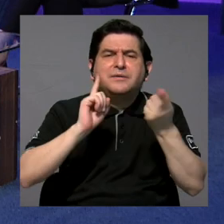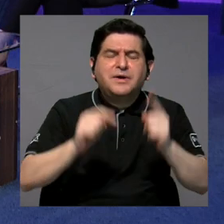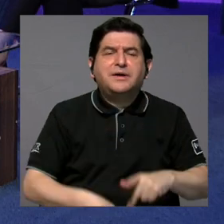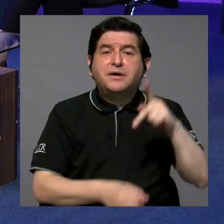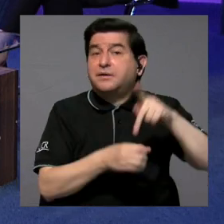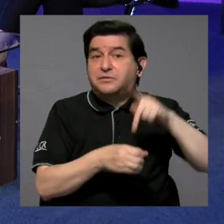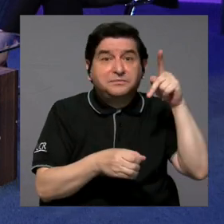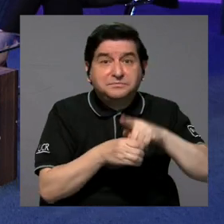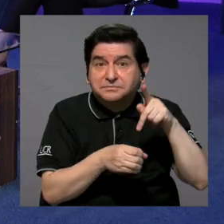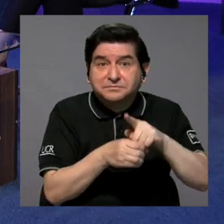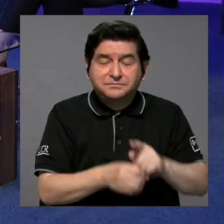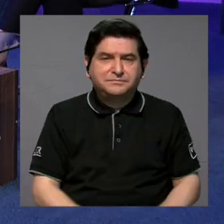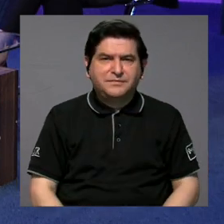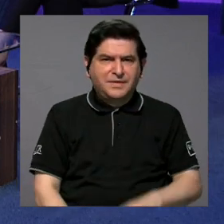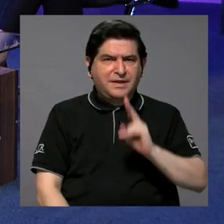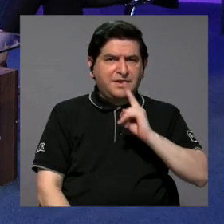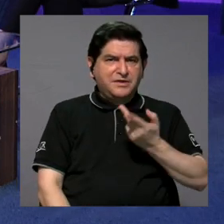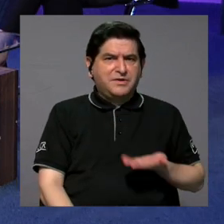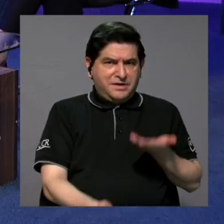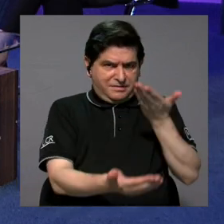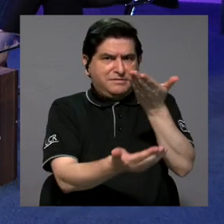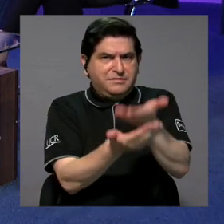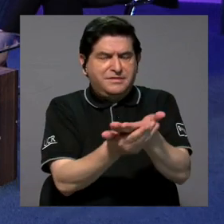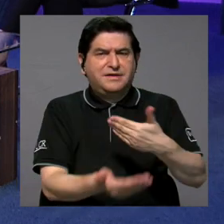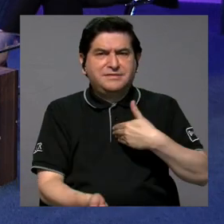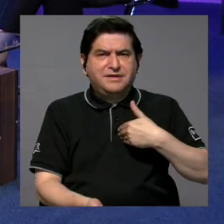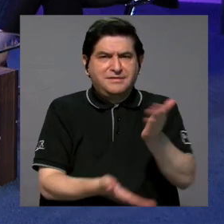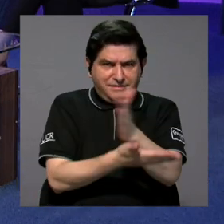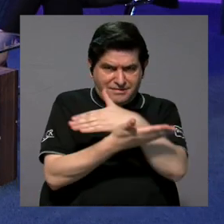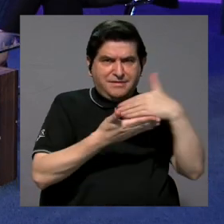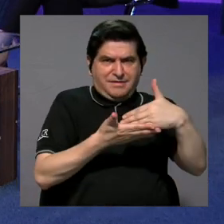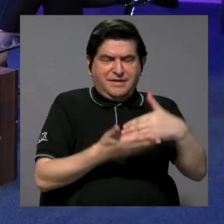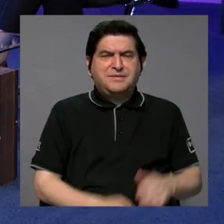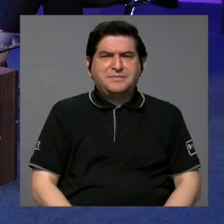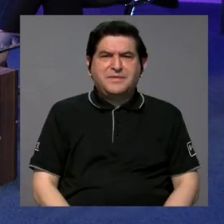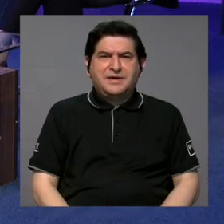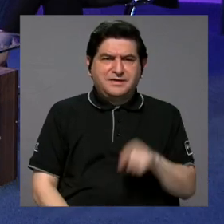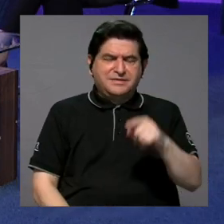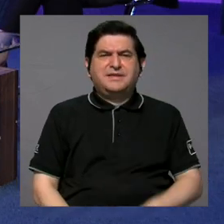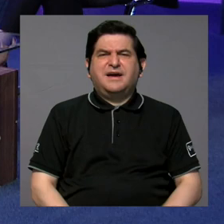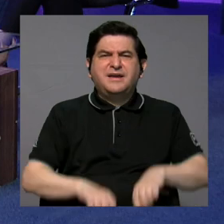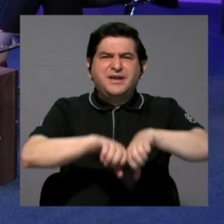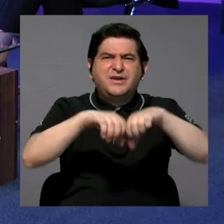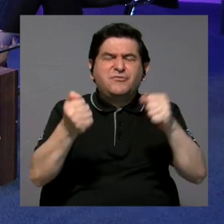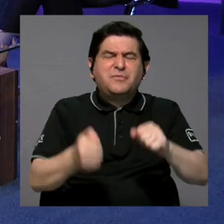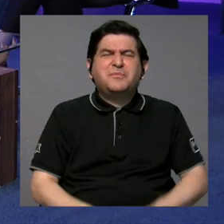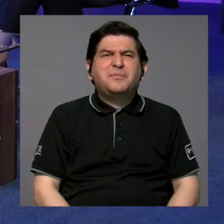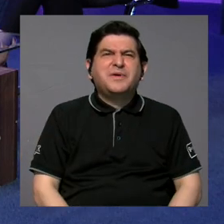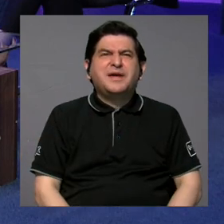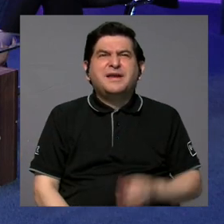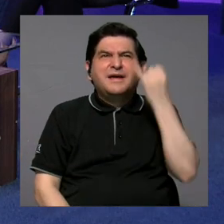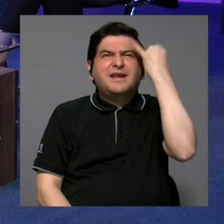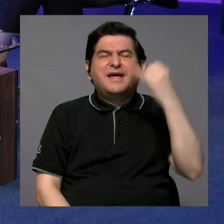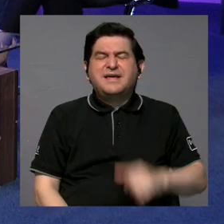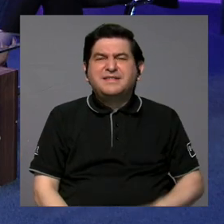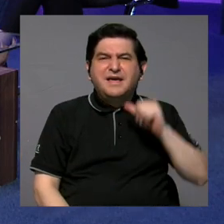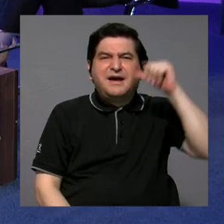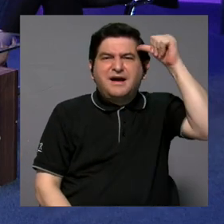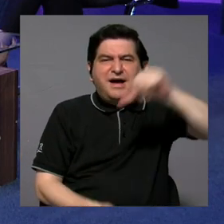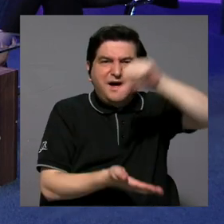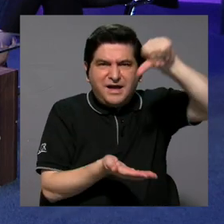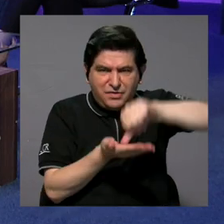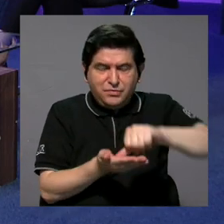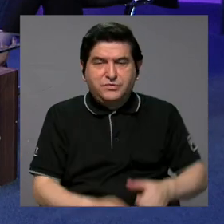coparticipar y que realmente nuestra oferta tenga esa parte de la ruptura adultocentrista. Porque si bien, como lo dijimos, estamos